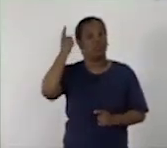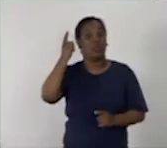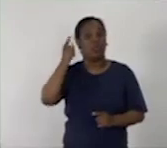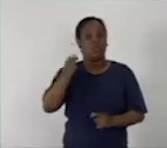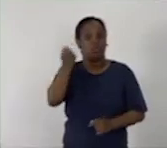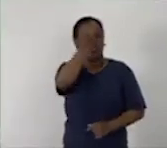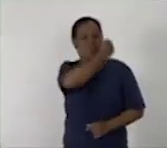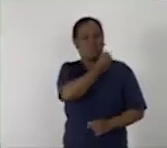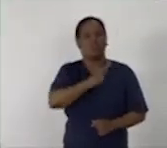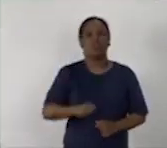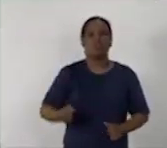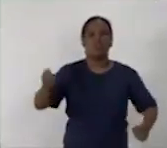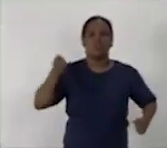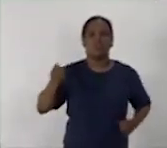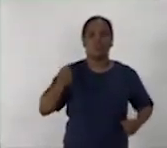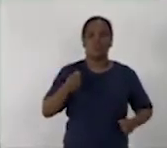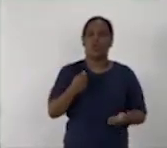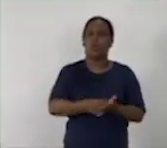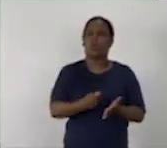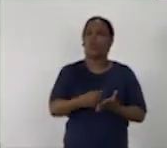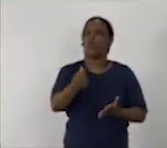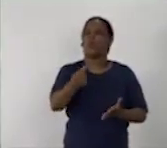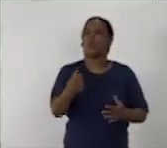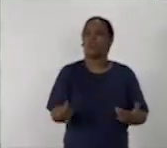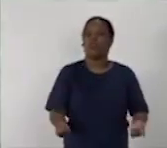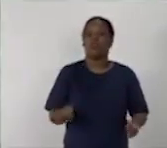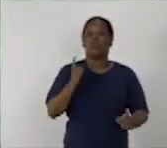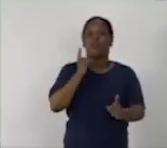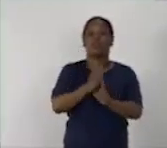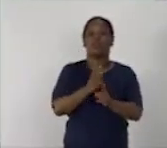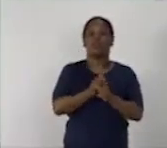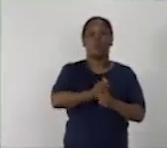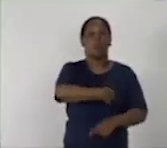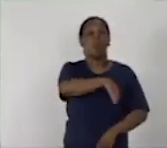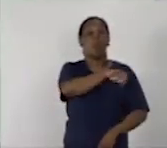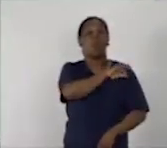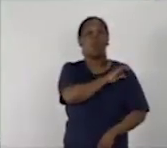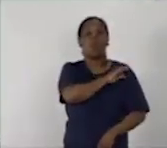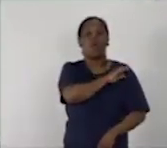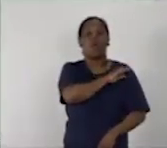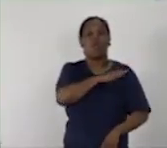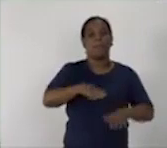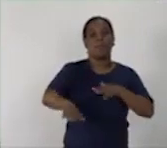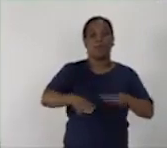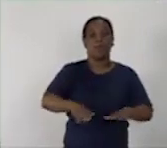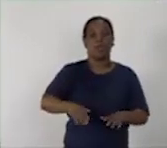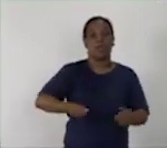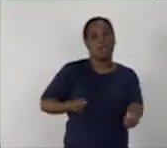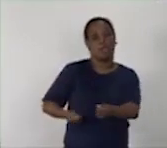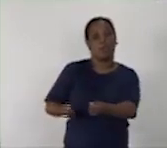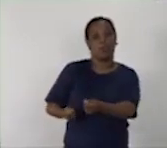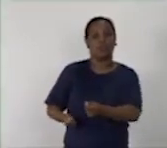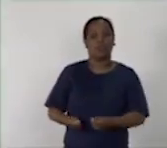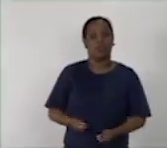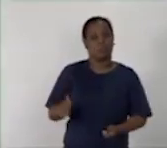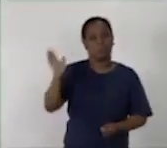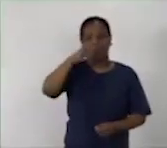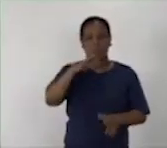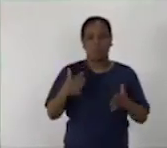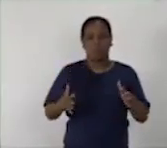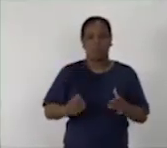traidores mercenarios era que iban a encontrar un pueblo dispuesto a luchar. No hubo quien se asustara.